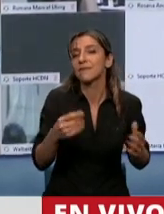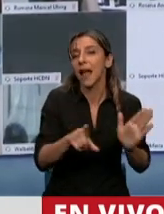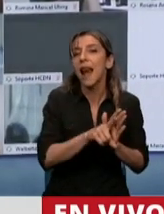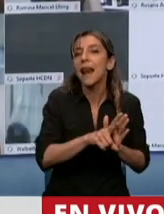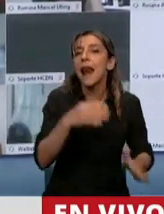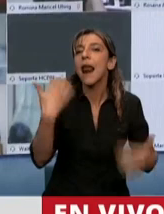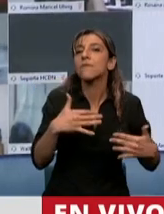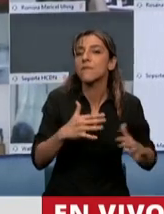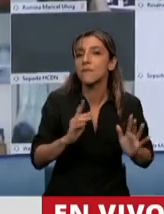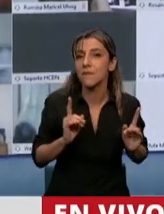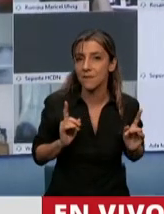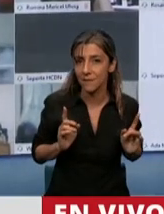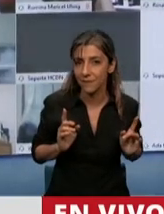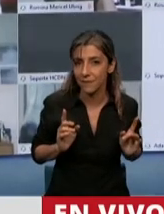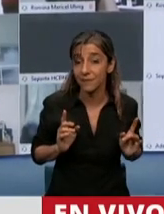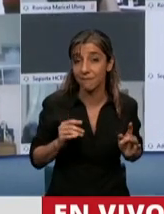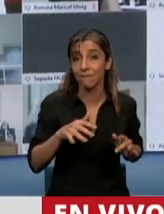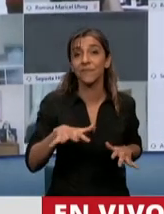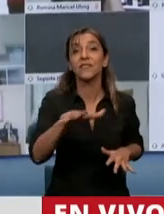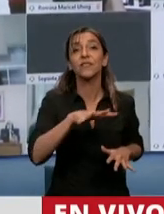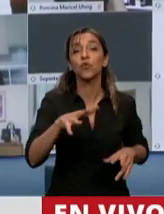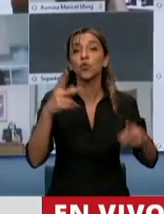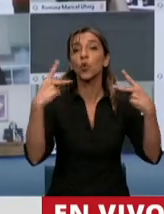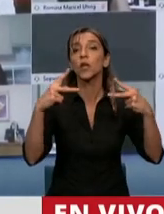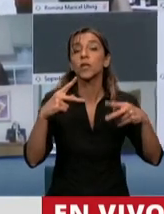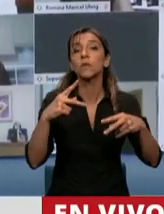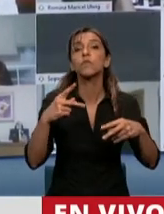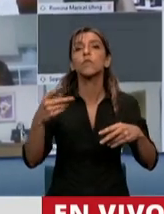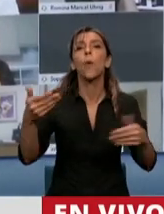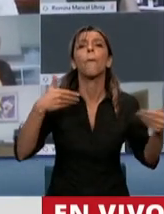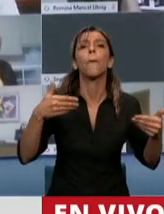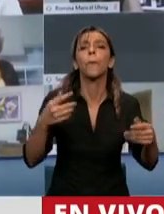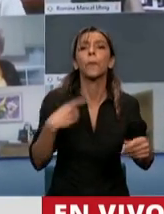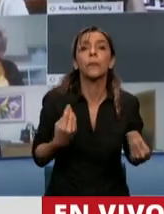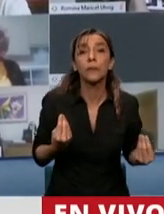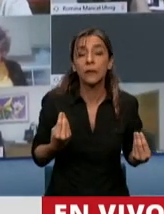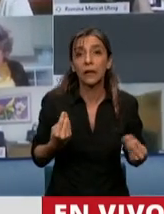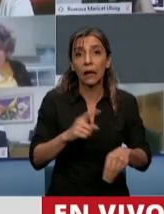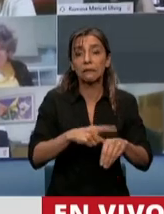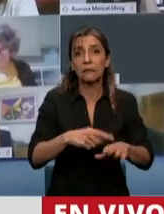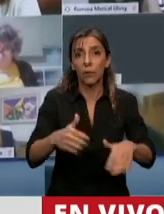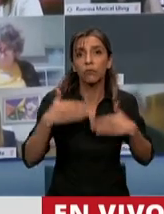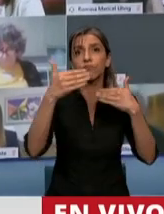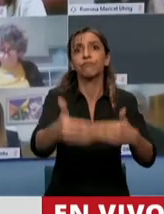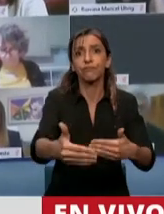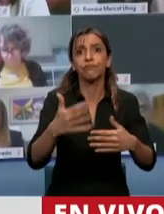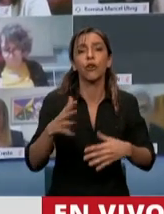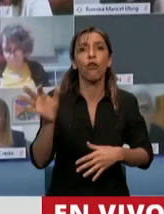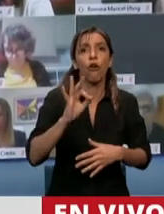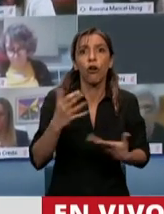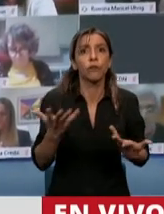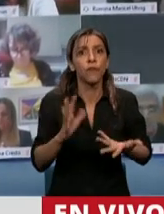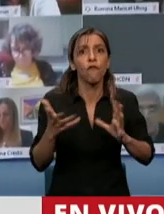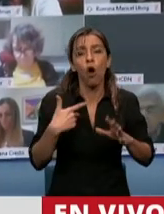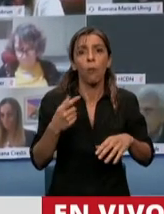el sector del turismo son exenciones, no ha cobrado un solo centavo en todo este tiempo, no ha